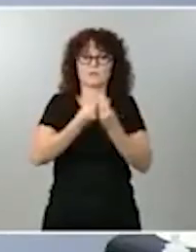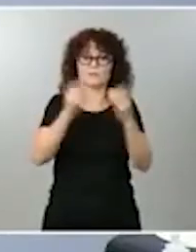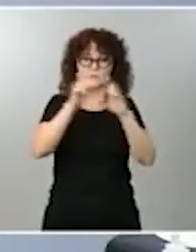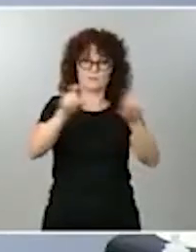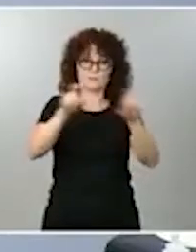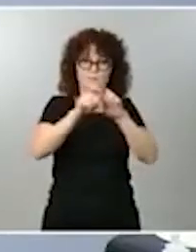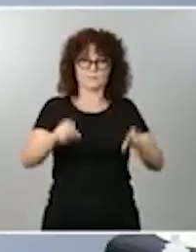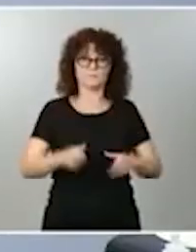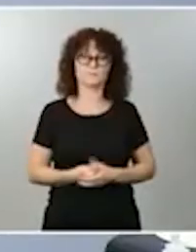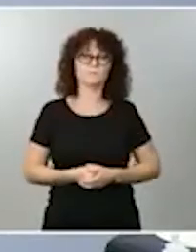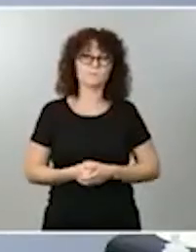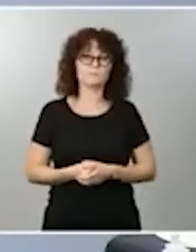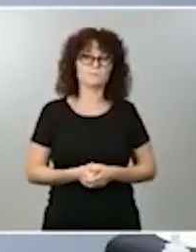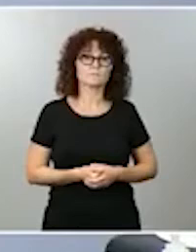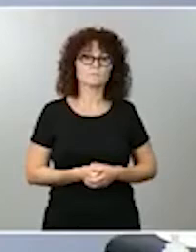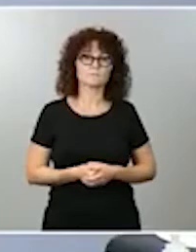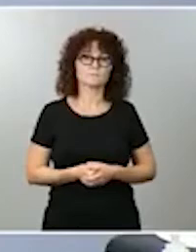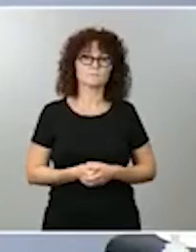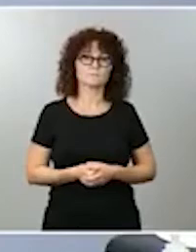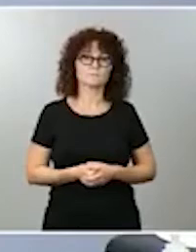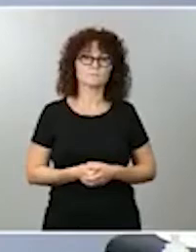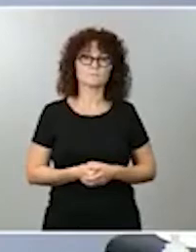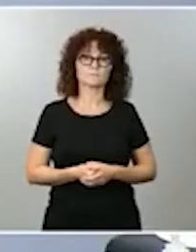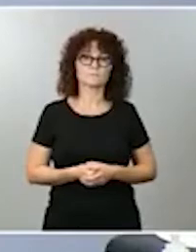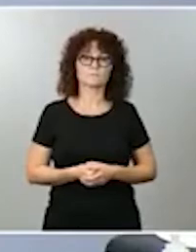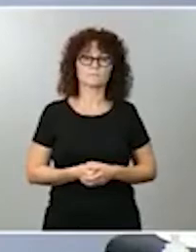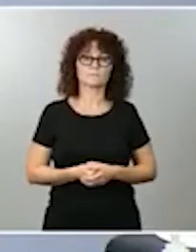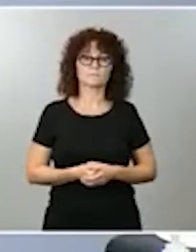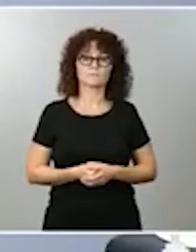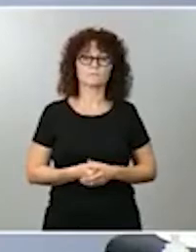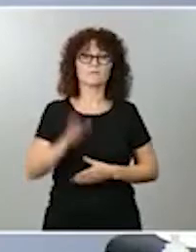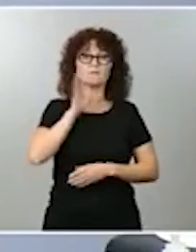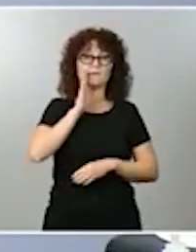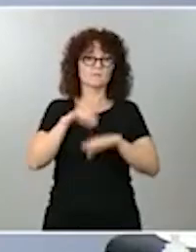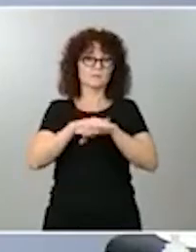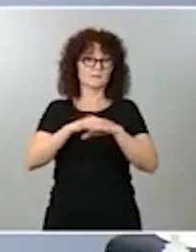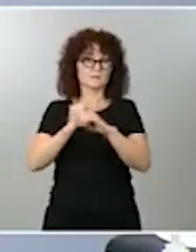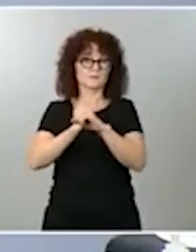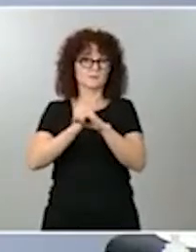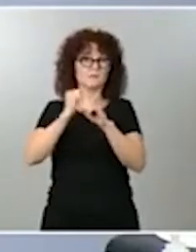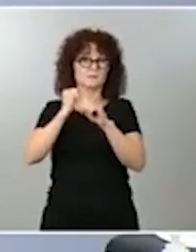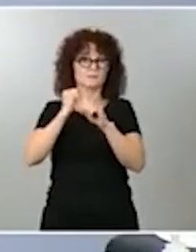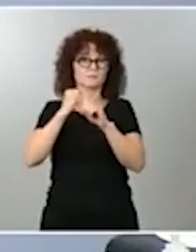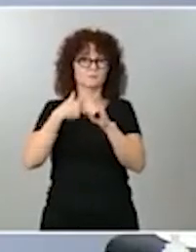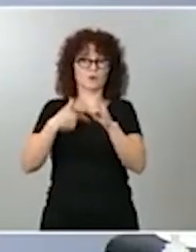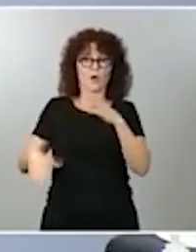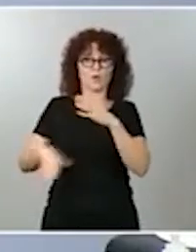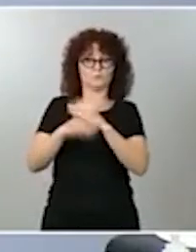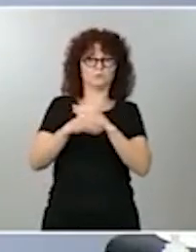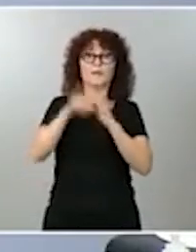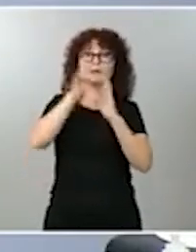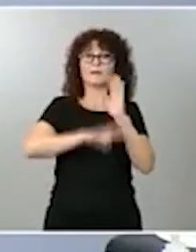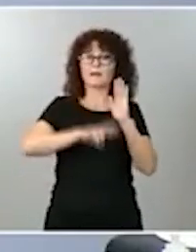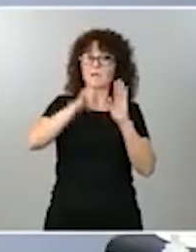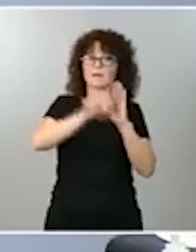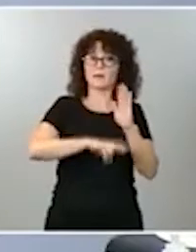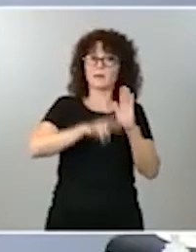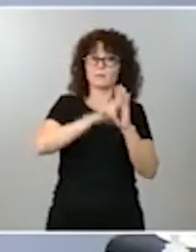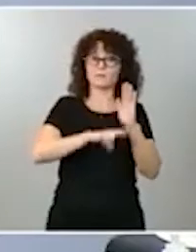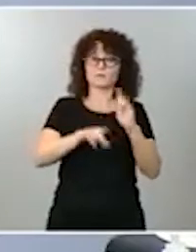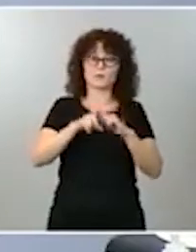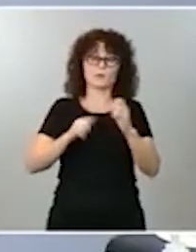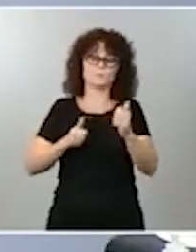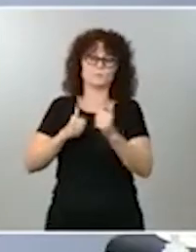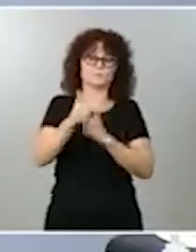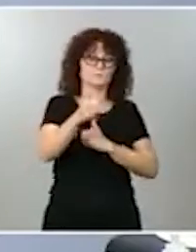Destaco también lo que decía la ministra de Trabajo. Con estos reglamentos nos situamos a la vanguardia europea en materia